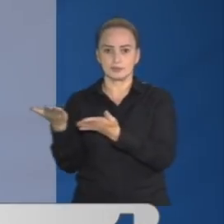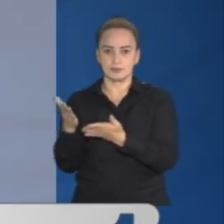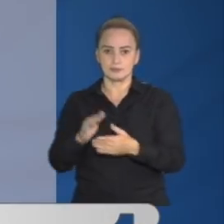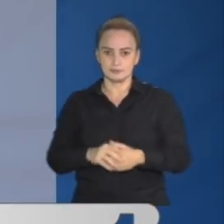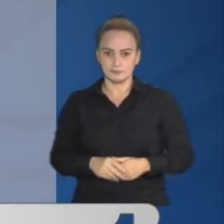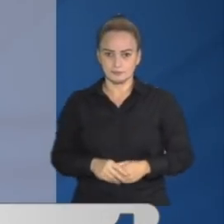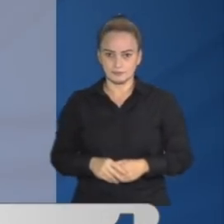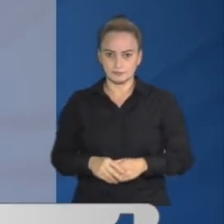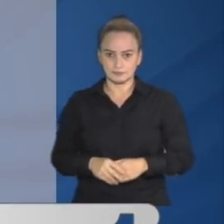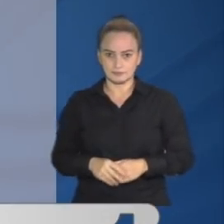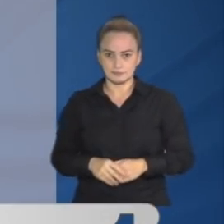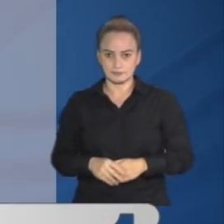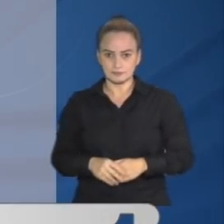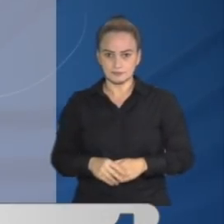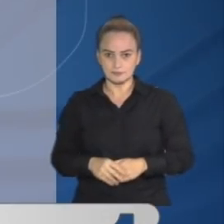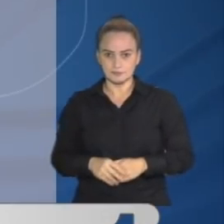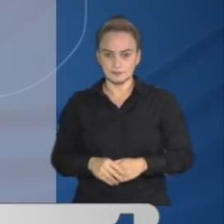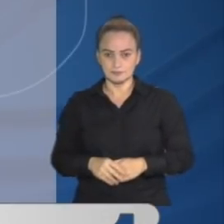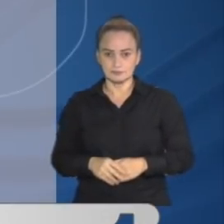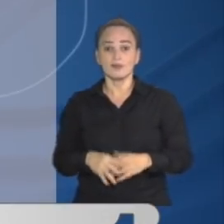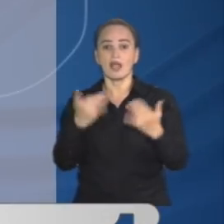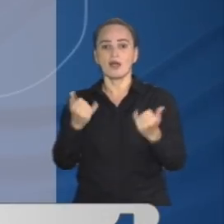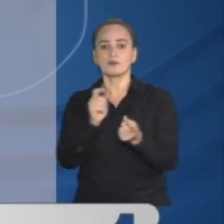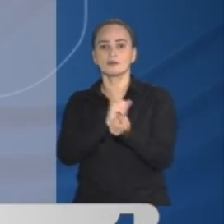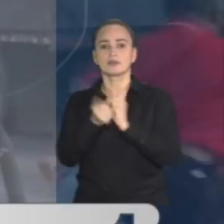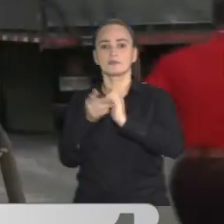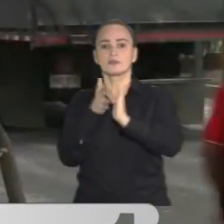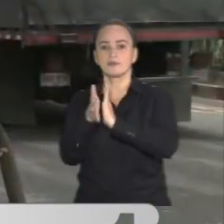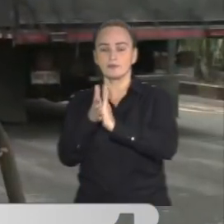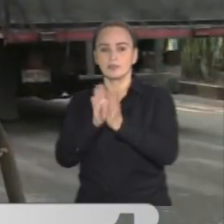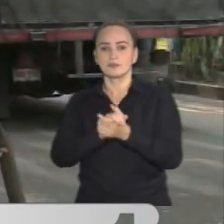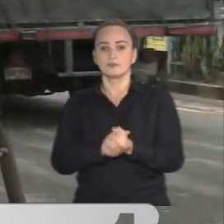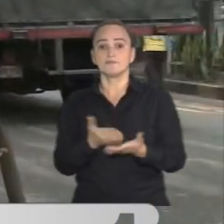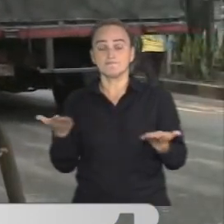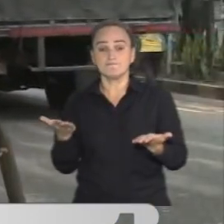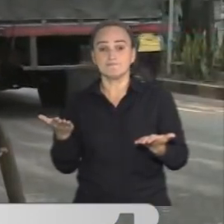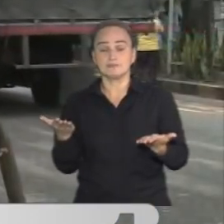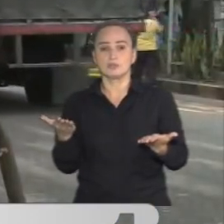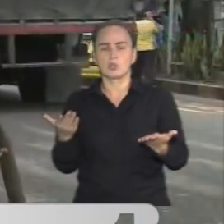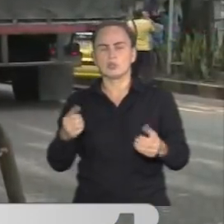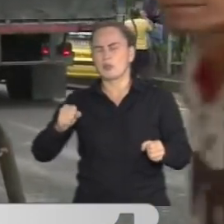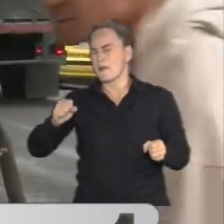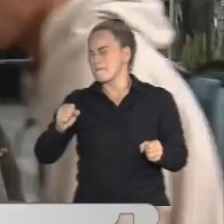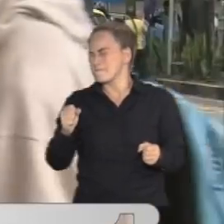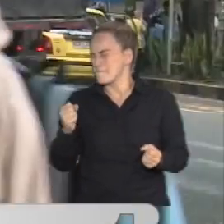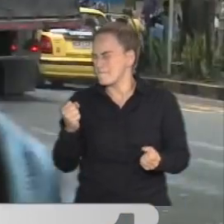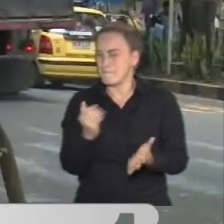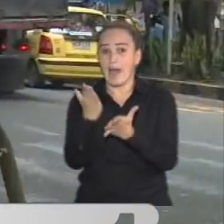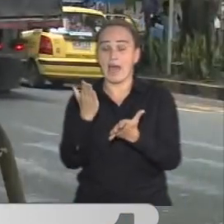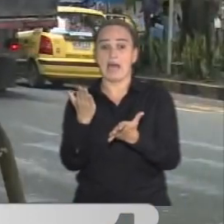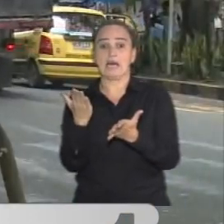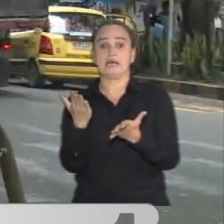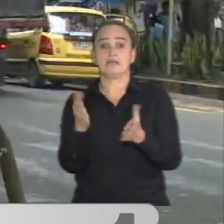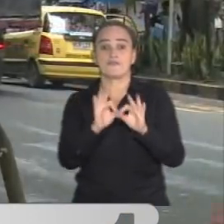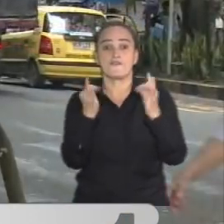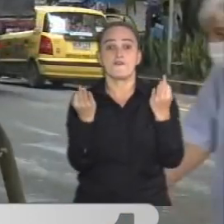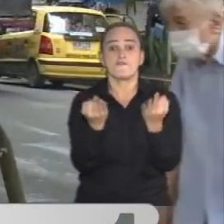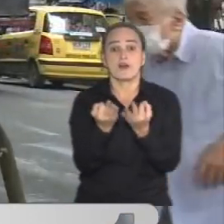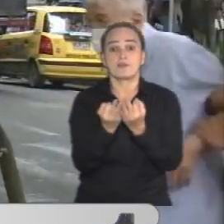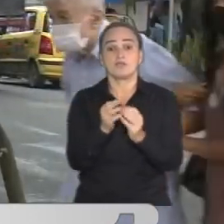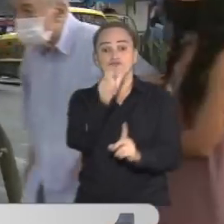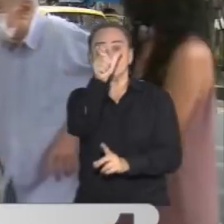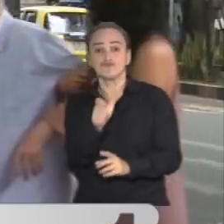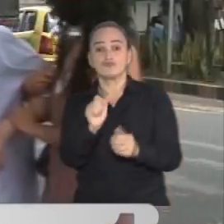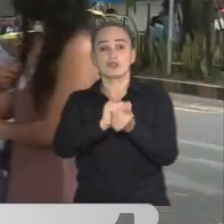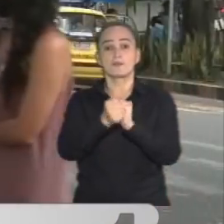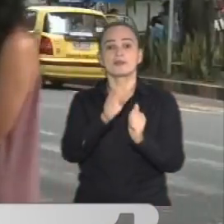redes sociales. Y ahora cambiamos de tema, porque casi hay una tragedia que luta a toda una familia de un deportista.